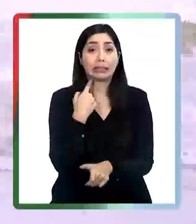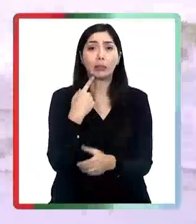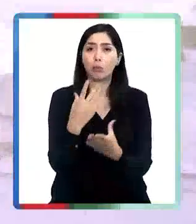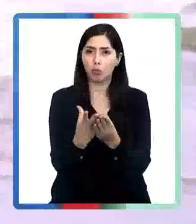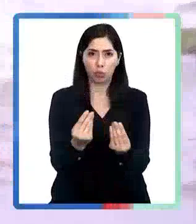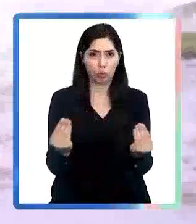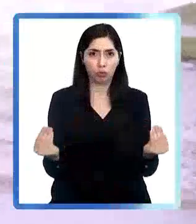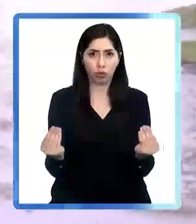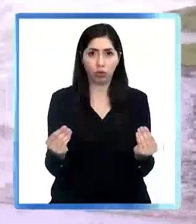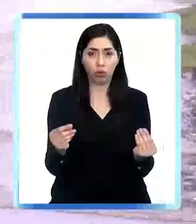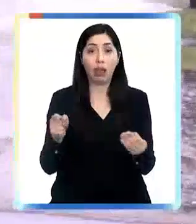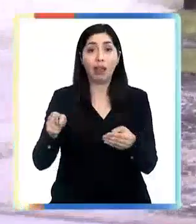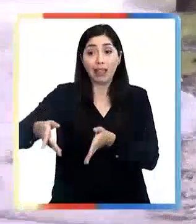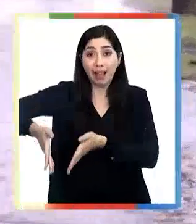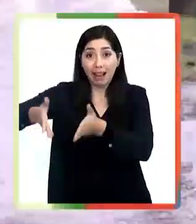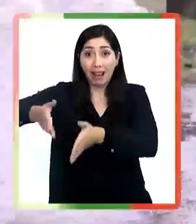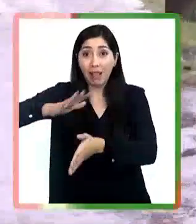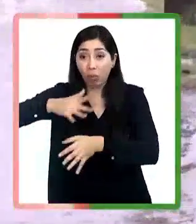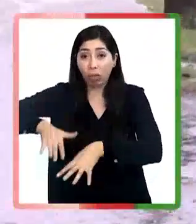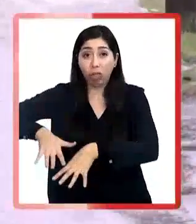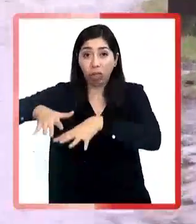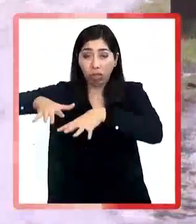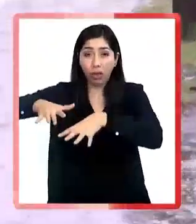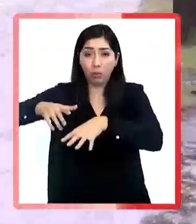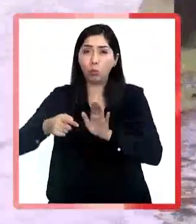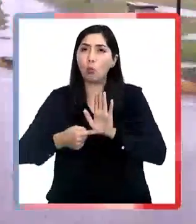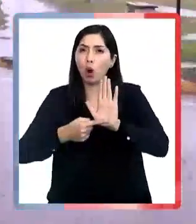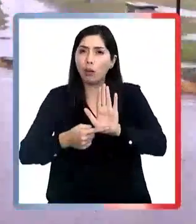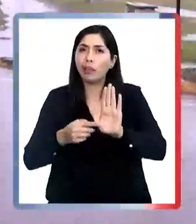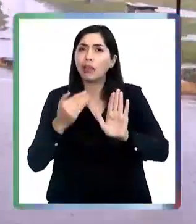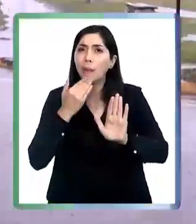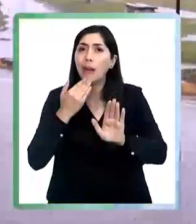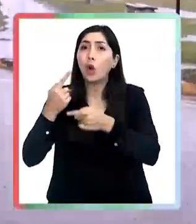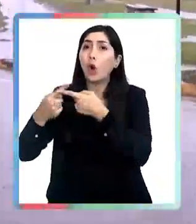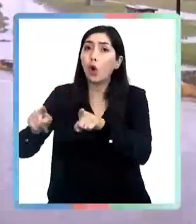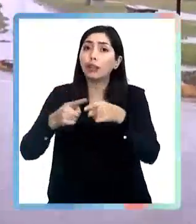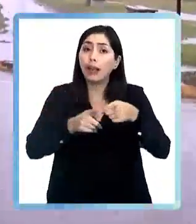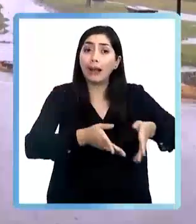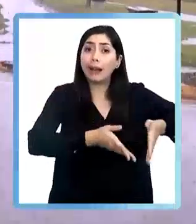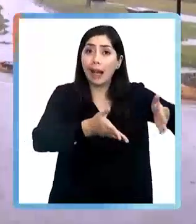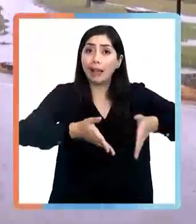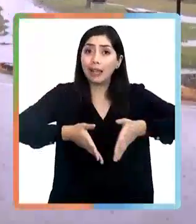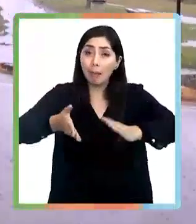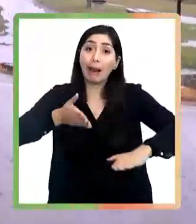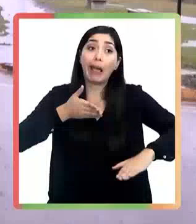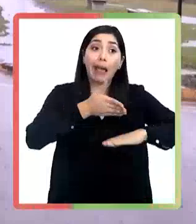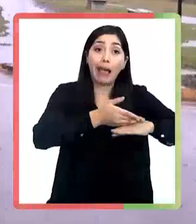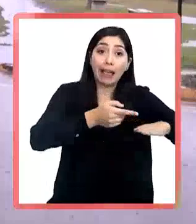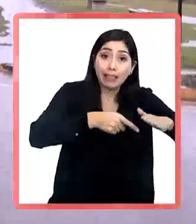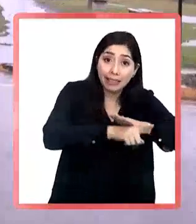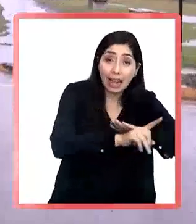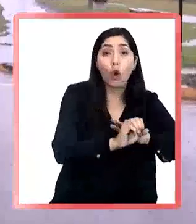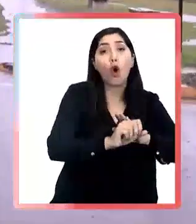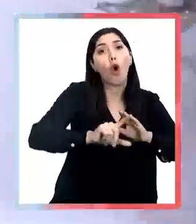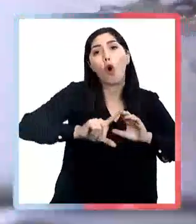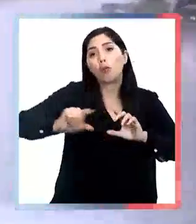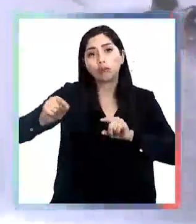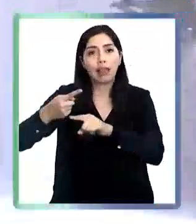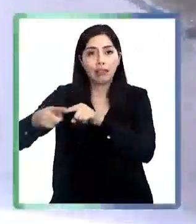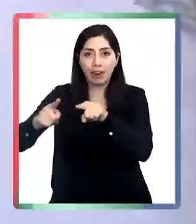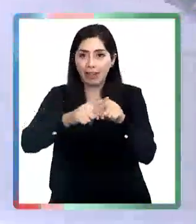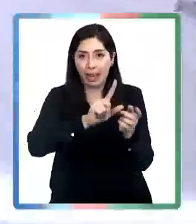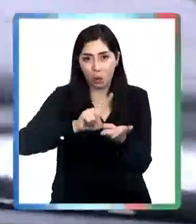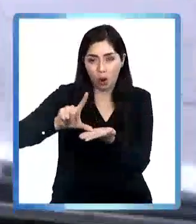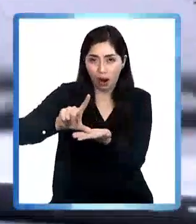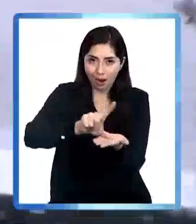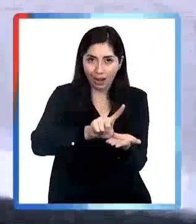El bloqueo de esta arteria deja al descubierto otras falencias, como por ejemplo el colapso de las demás calles que sirven para entrar o salir a los distintos puntos del sector,